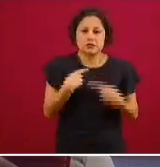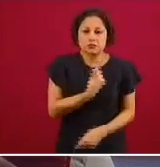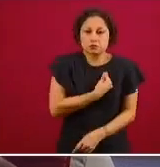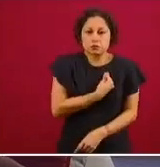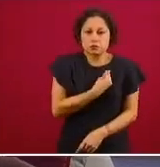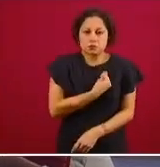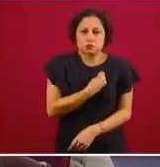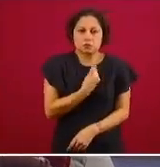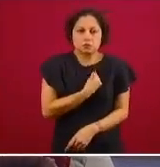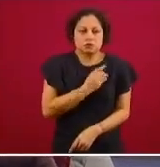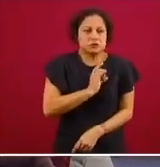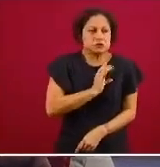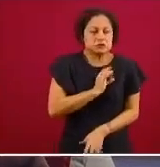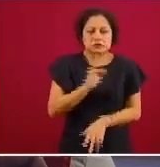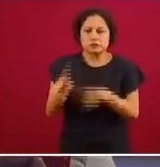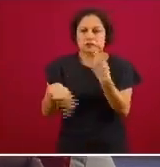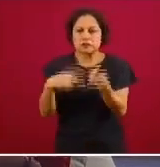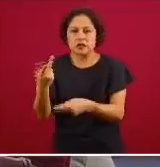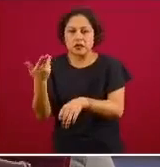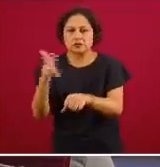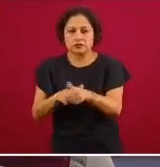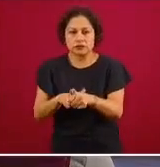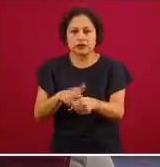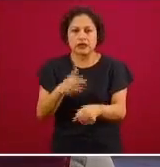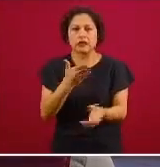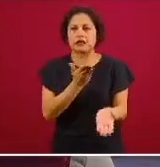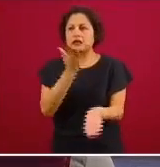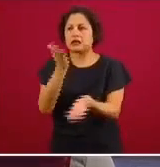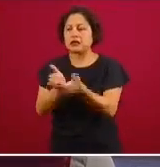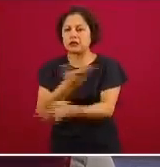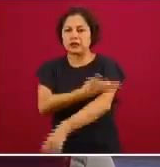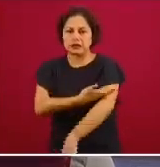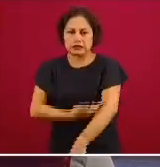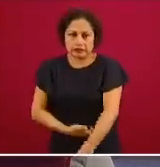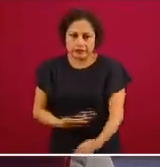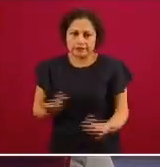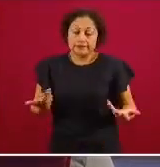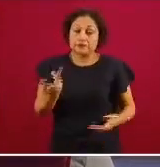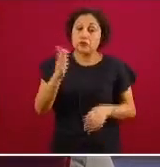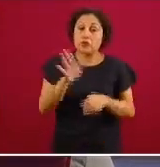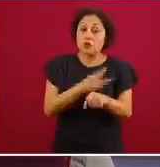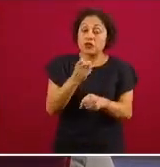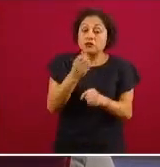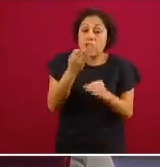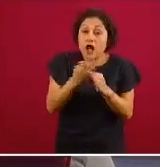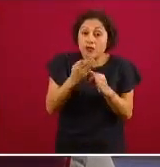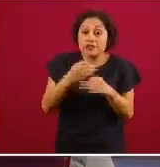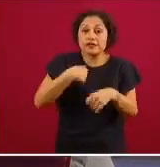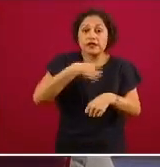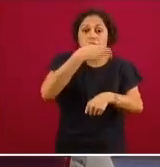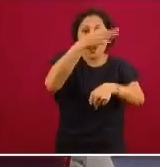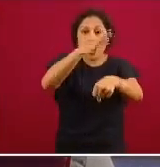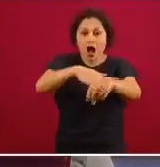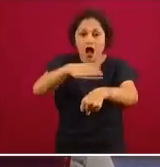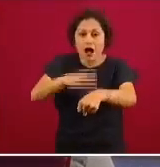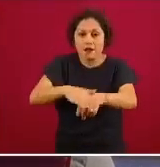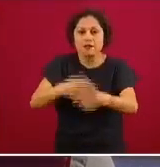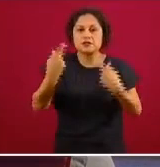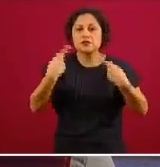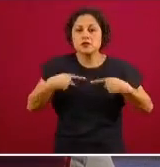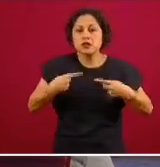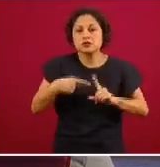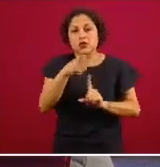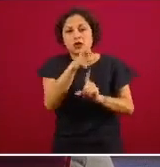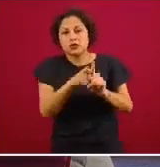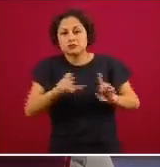el mensaje que estoy diciendo si usted es una persona mayor de 65 años mujer embarazada o padece enfermedades